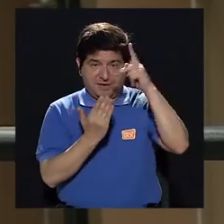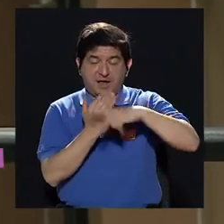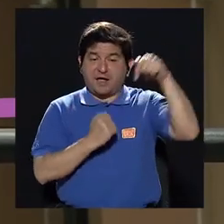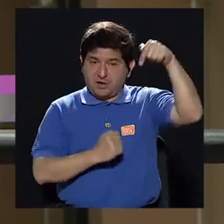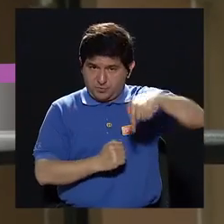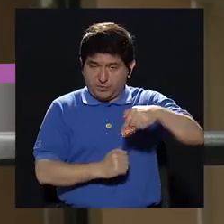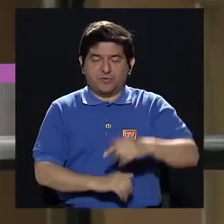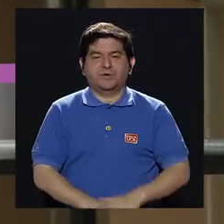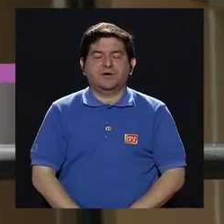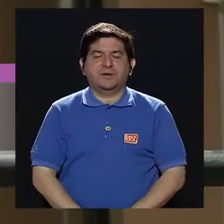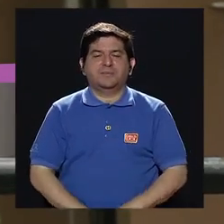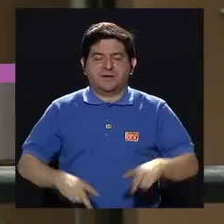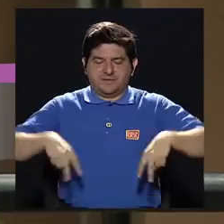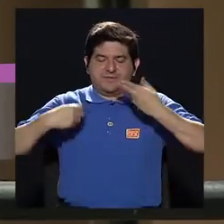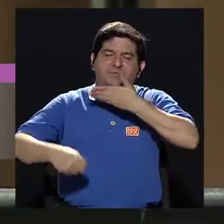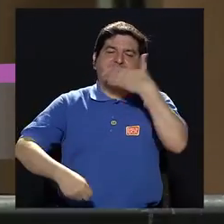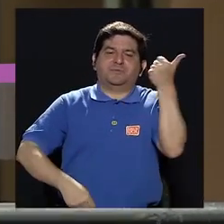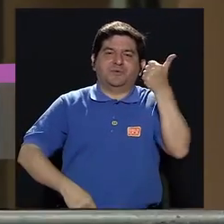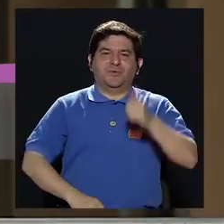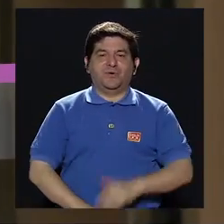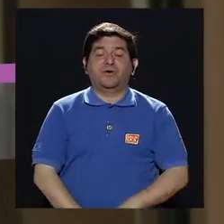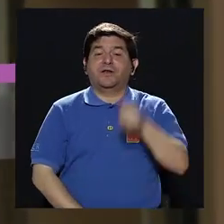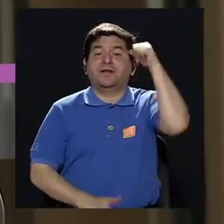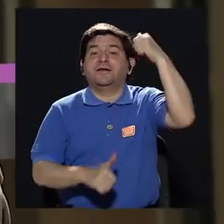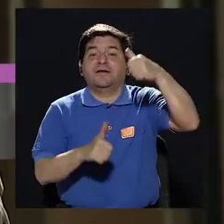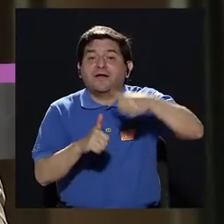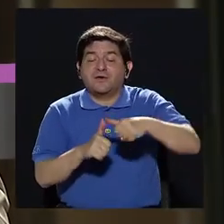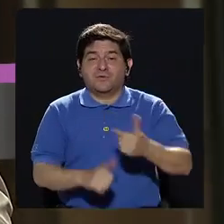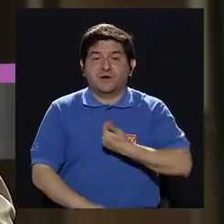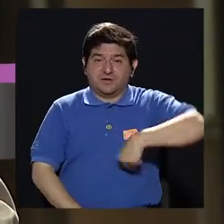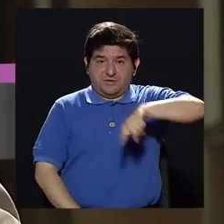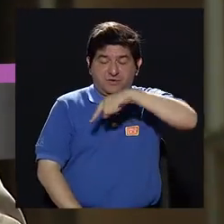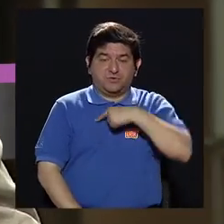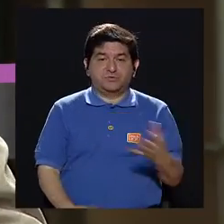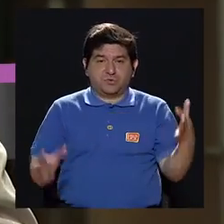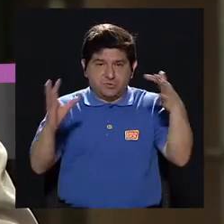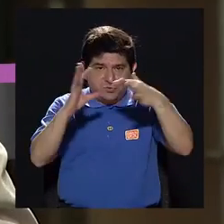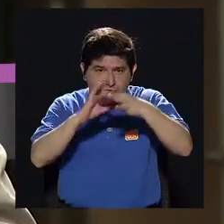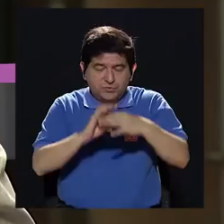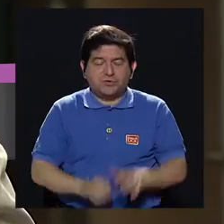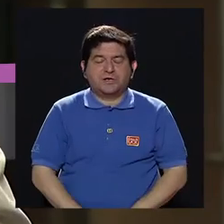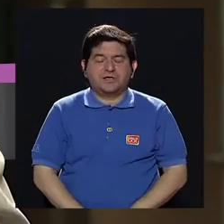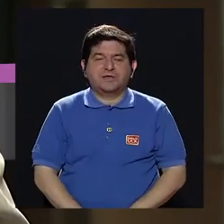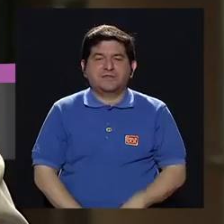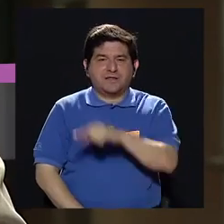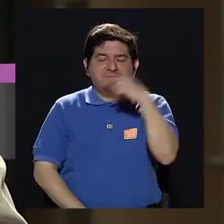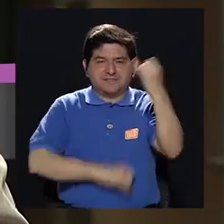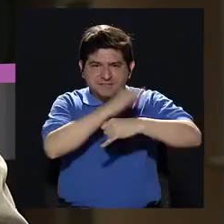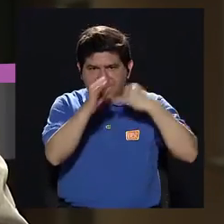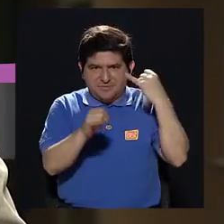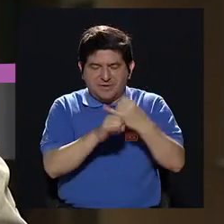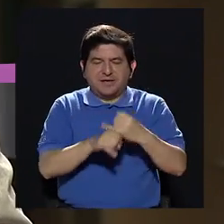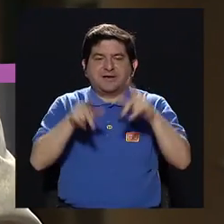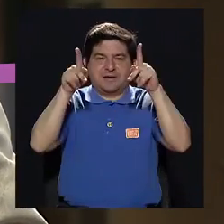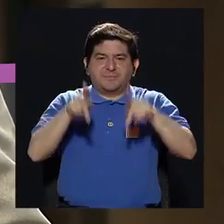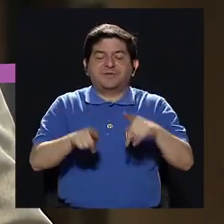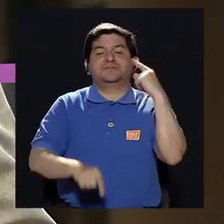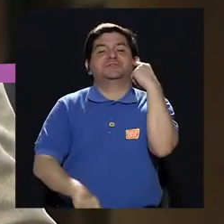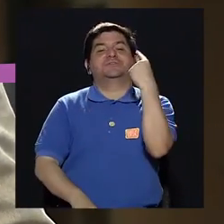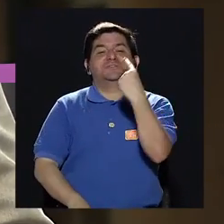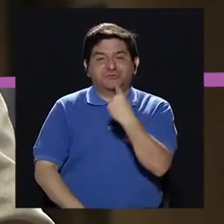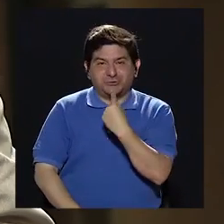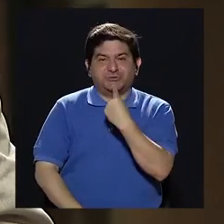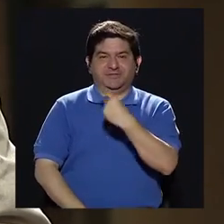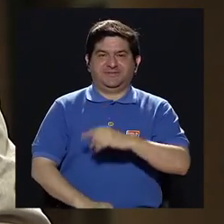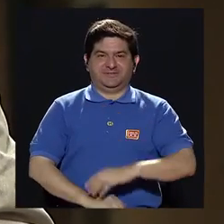Con esto finaliza el capítulo de hoy de Vivir Mejor, recordarles que estamos unidos en la Semana Internacional de las